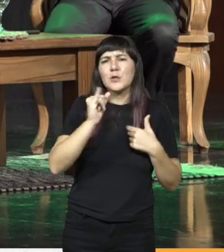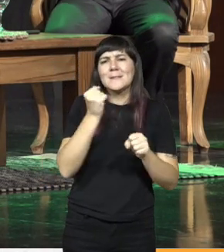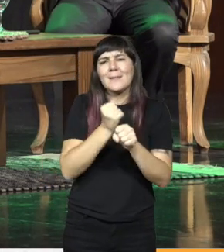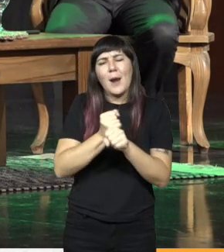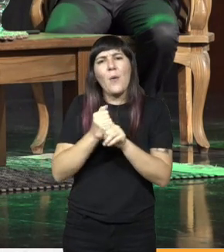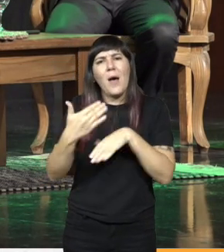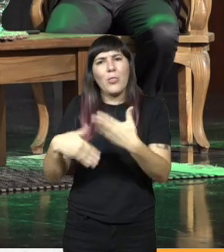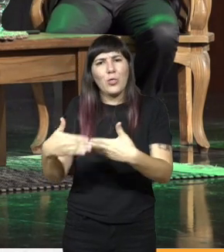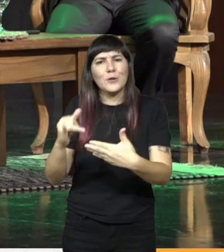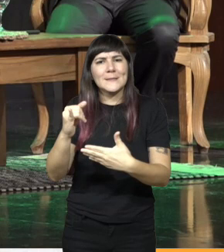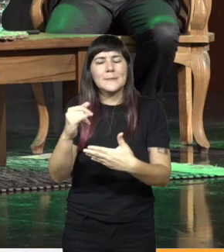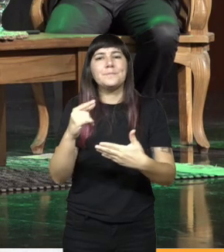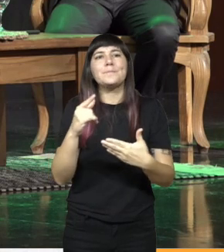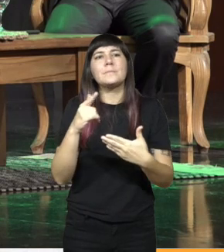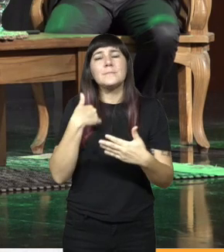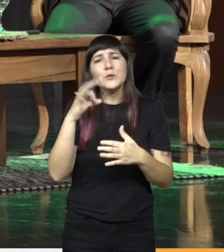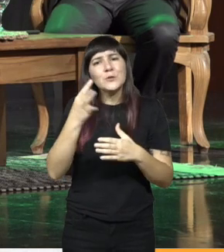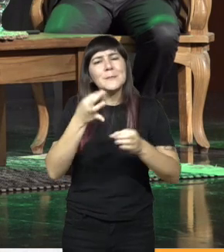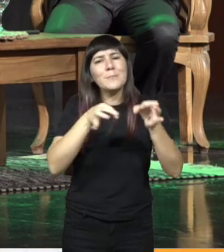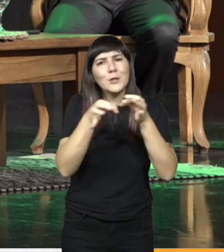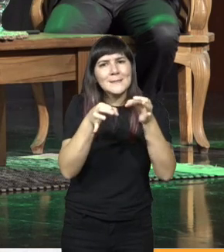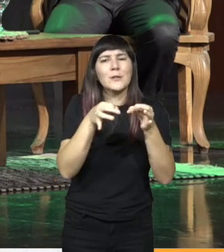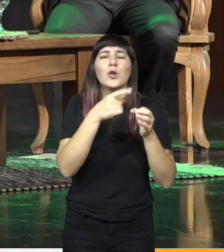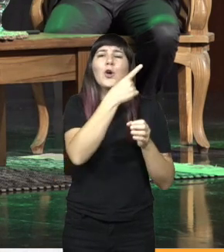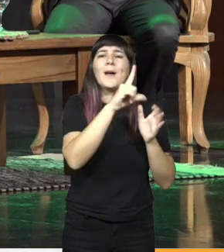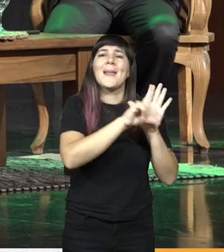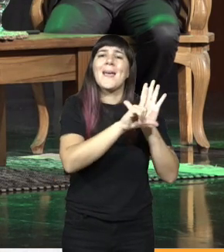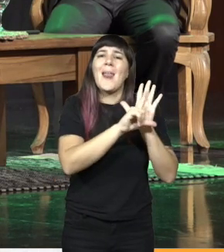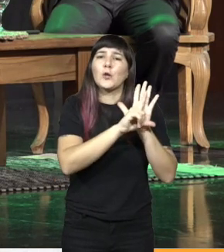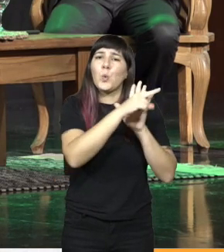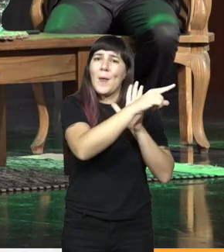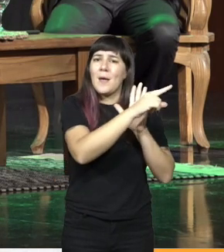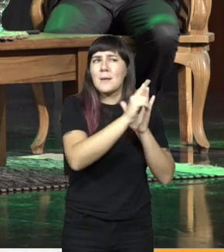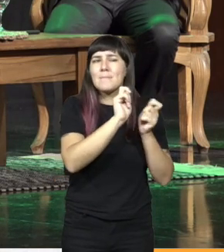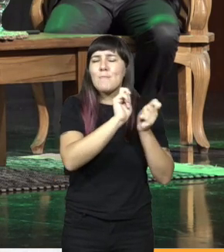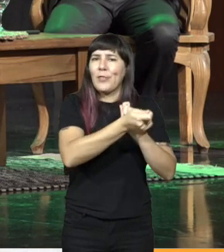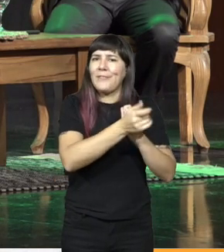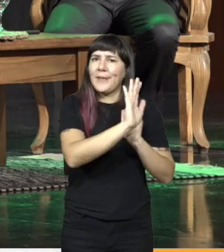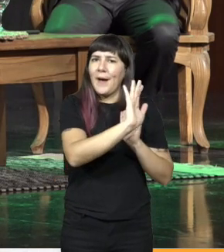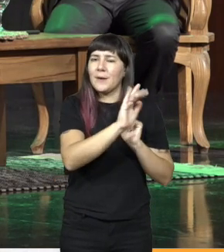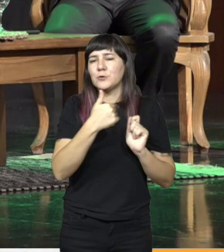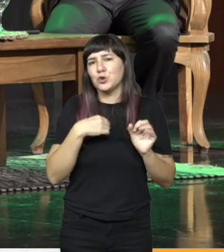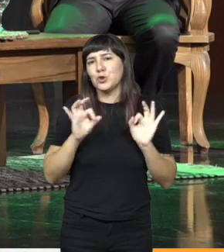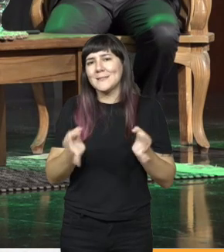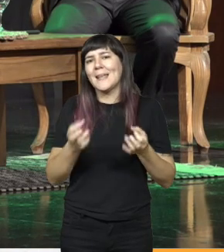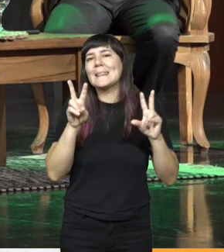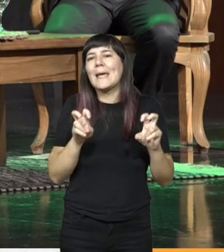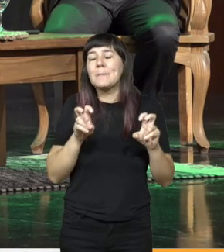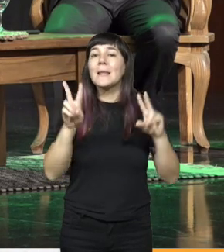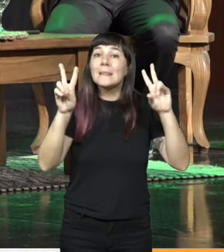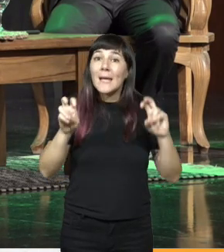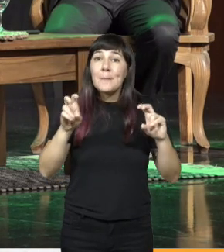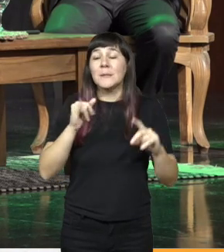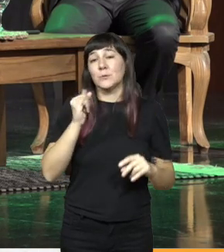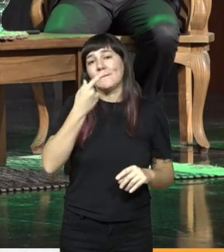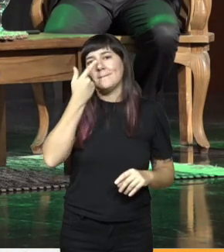trabajando y sé que hay un proyecto por modificar en la legislatura la temática pero es una temática que sí